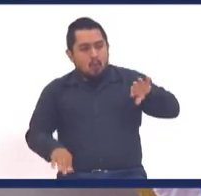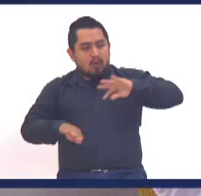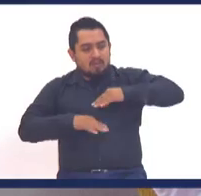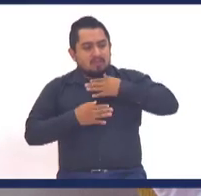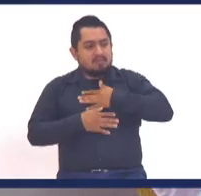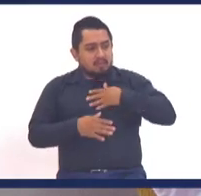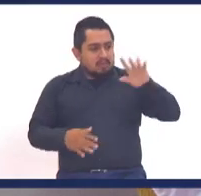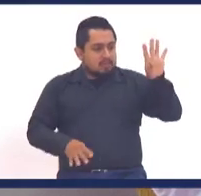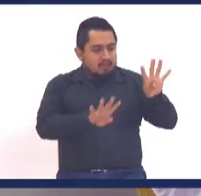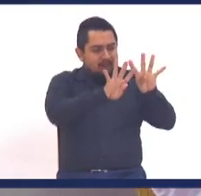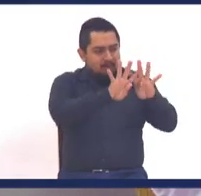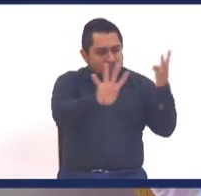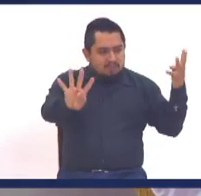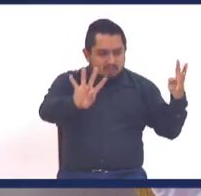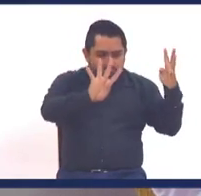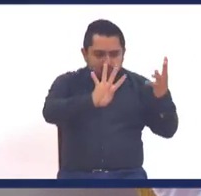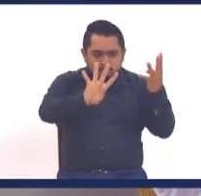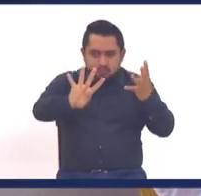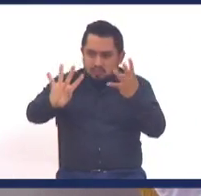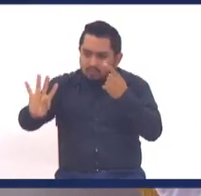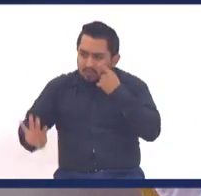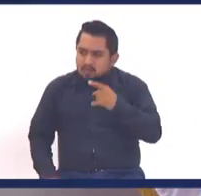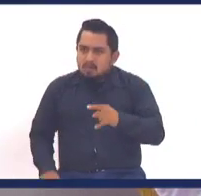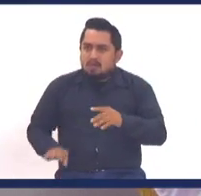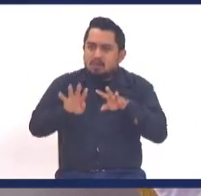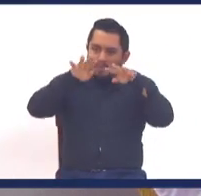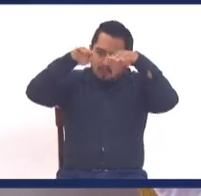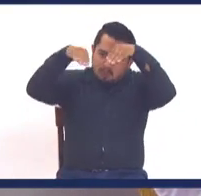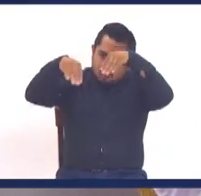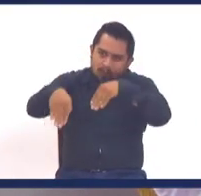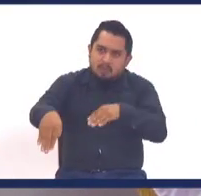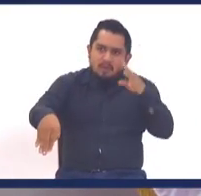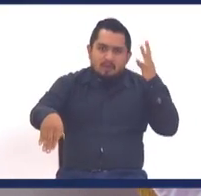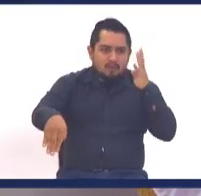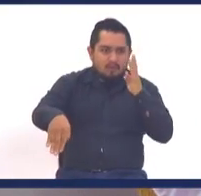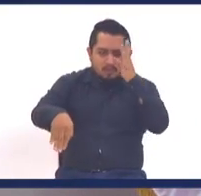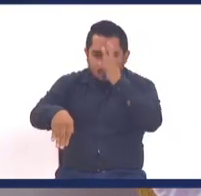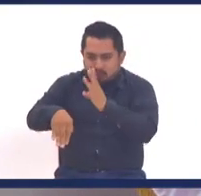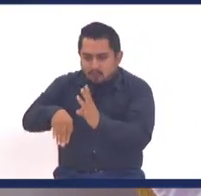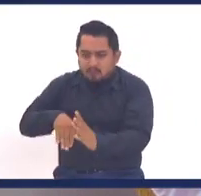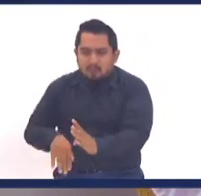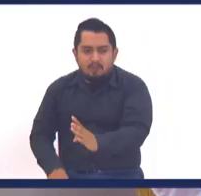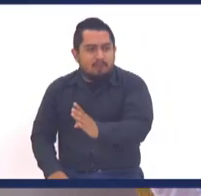vienen caminando, en la bajada para abajo, en memoria de que,